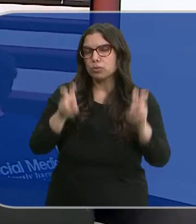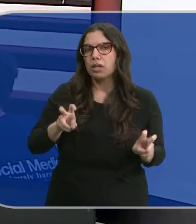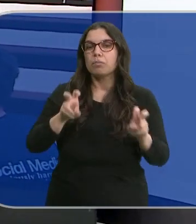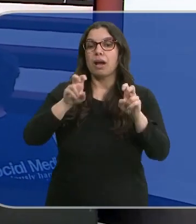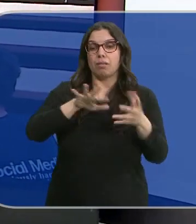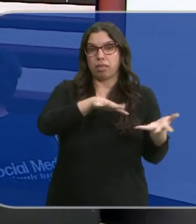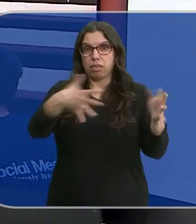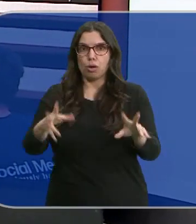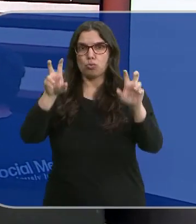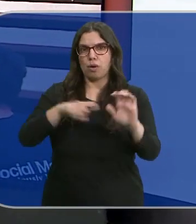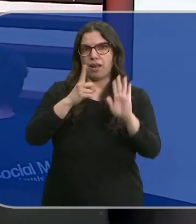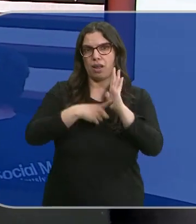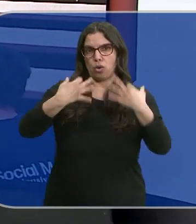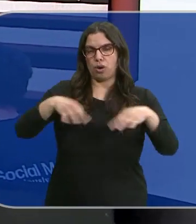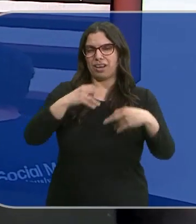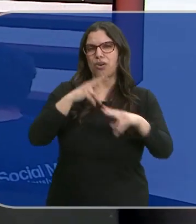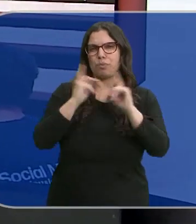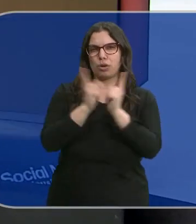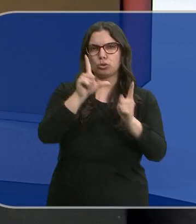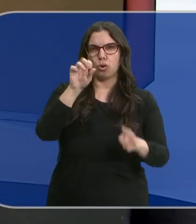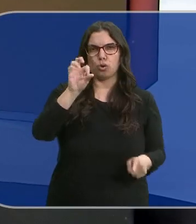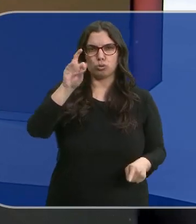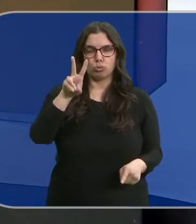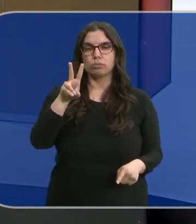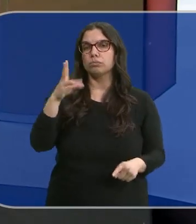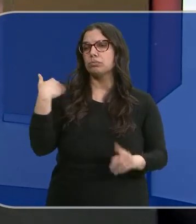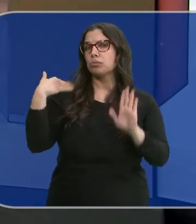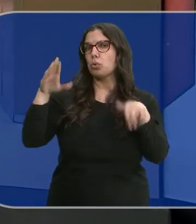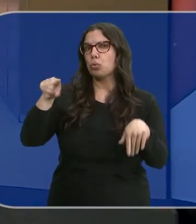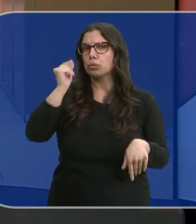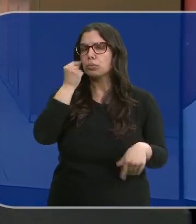implantación de la nueva ley orgánica, la LOSU. ¿Cuál es la última hora? Andrea Alterarrea.